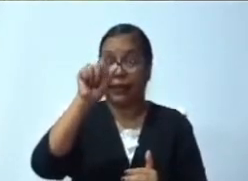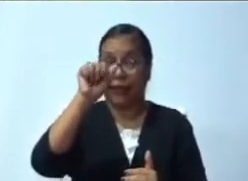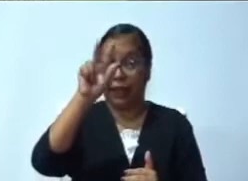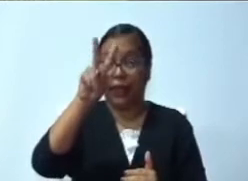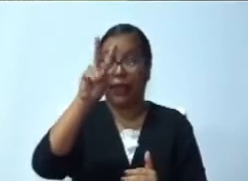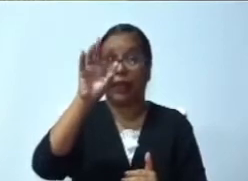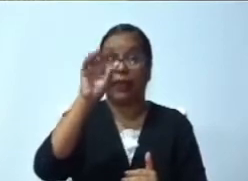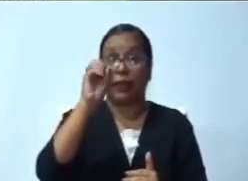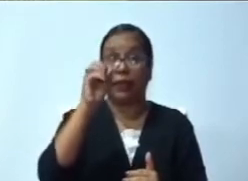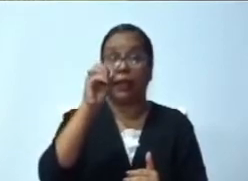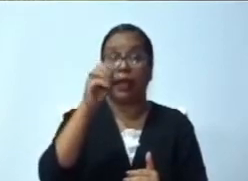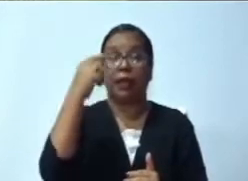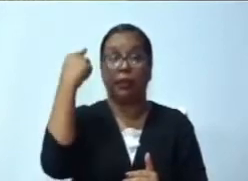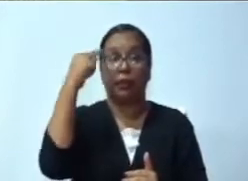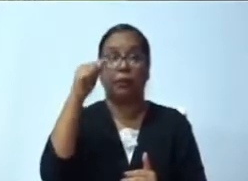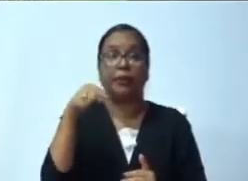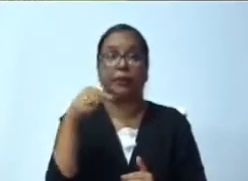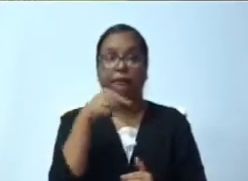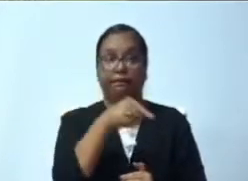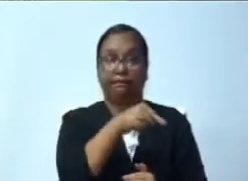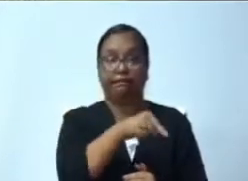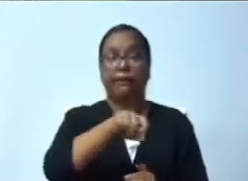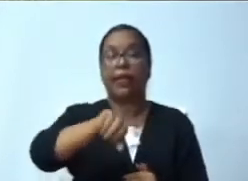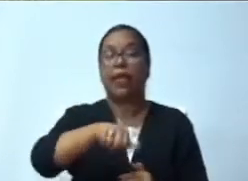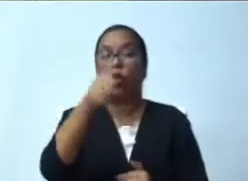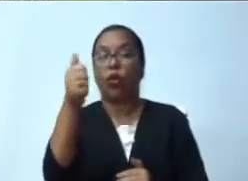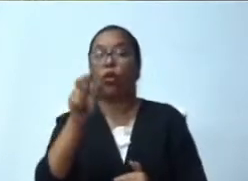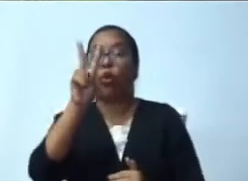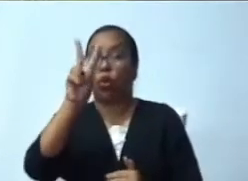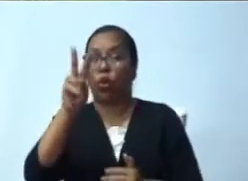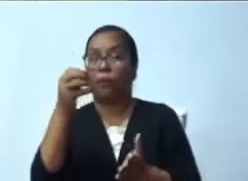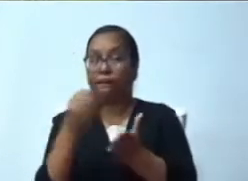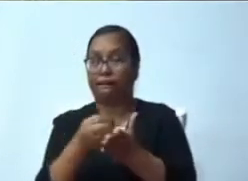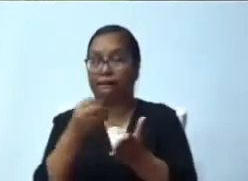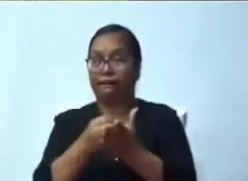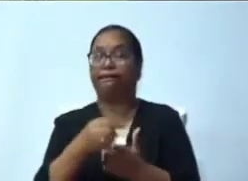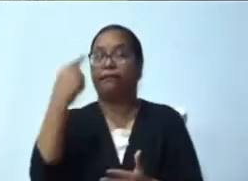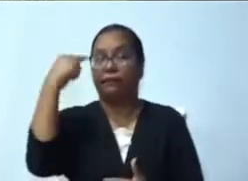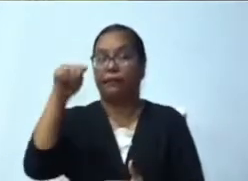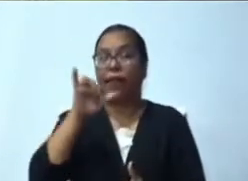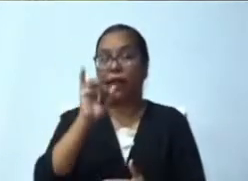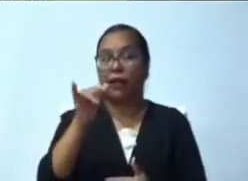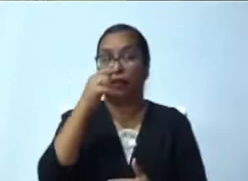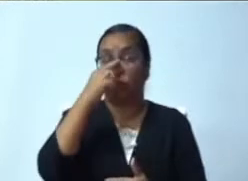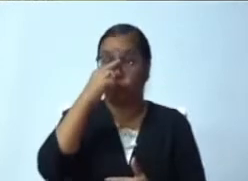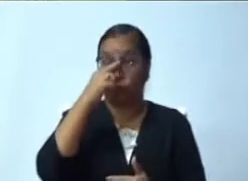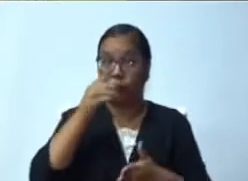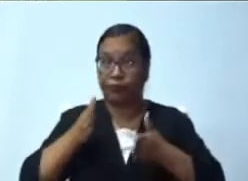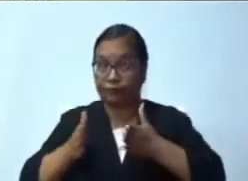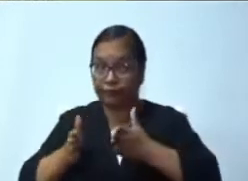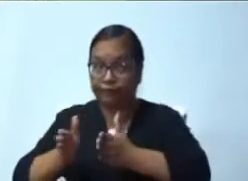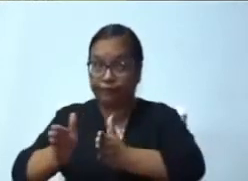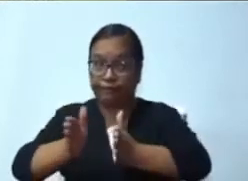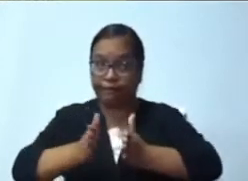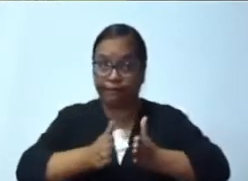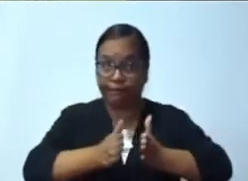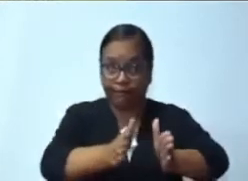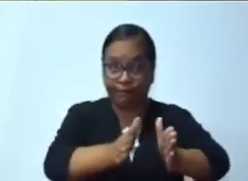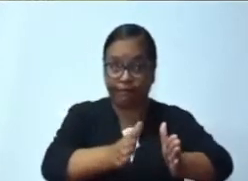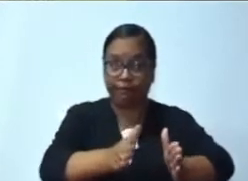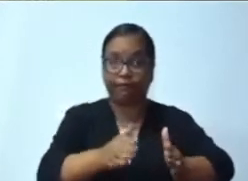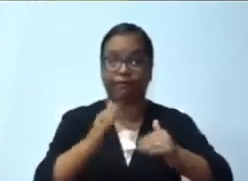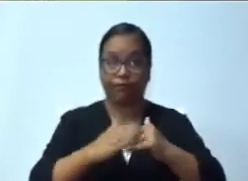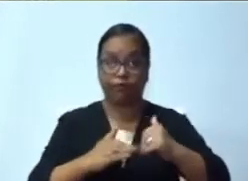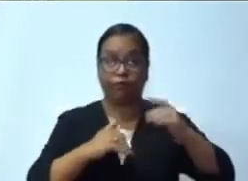Peor aún, ahí hay miles de millones de pesos. Pero adicional, adicional, adicional